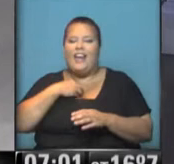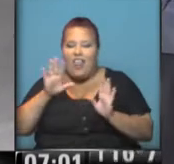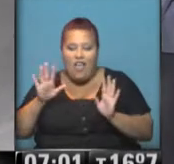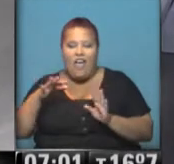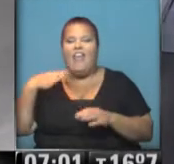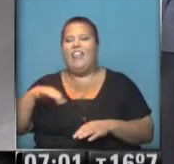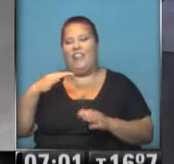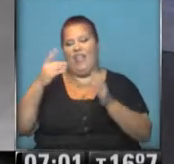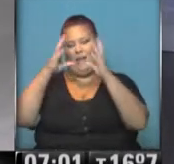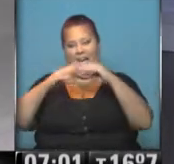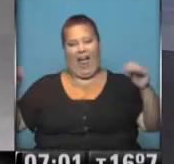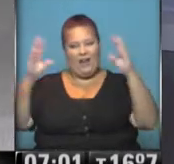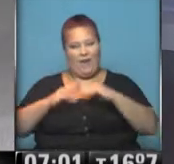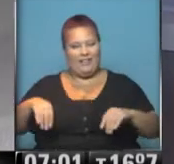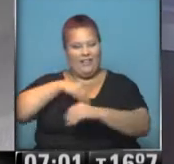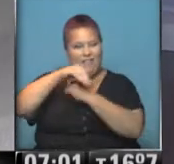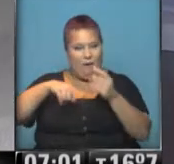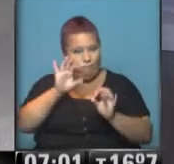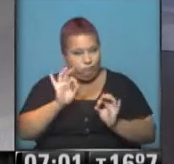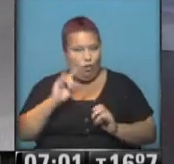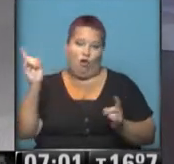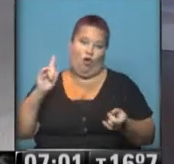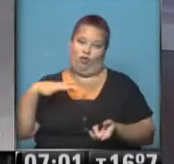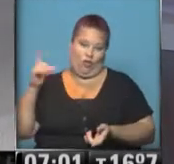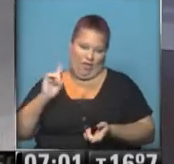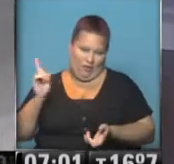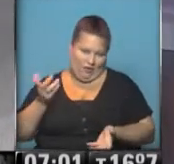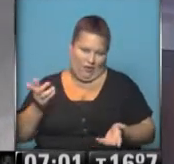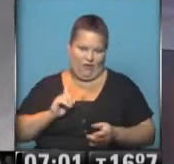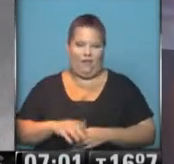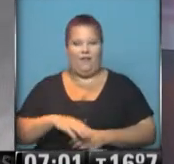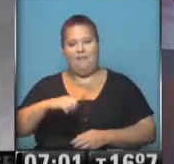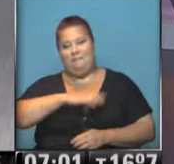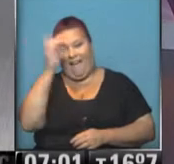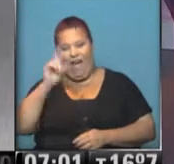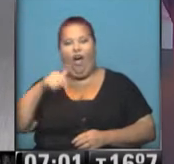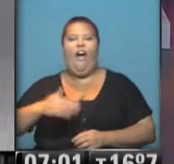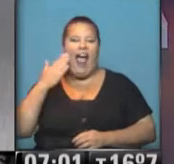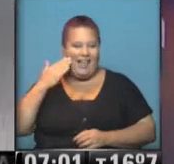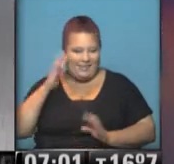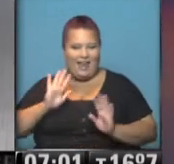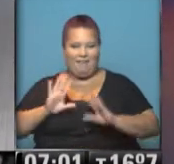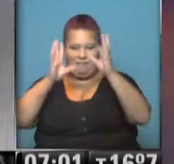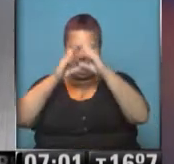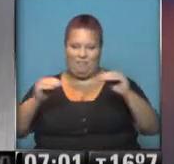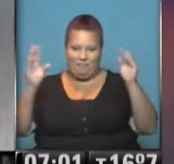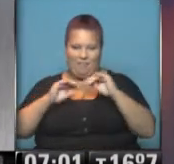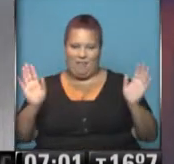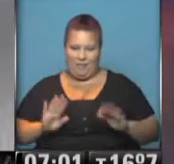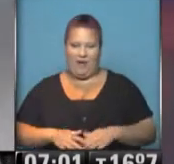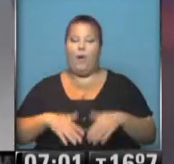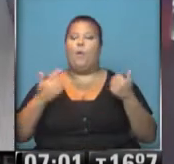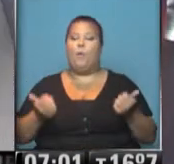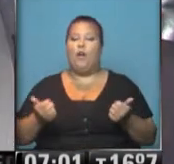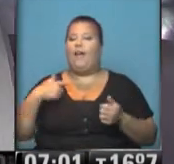Roberto, de armar el arbolito en familia. ¿Lo armaste vos? No, todavía, no, todavía no. Hoy a la tarde lo vamos a armar. Bueno,